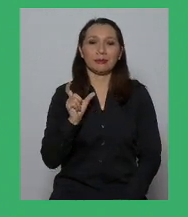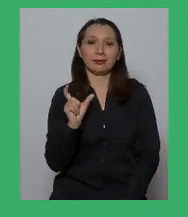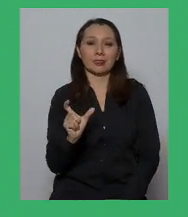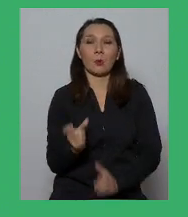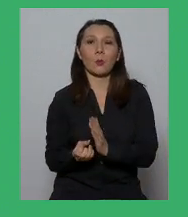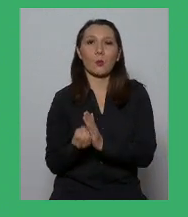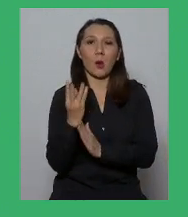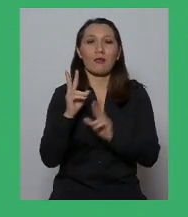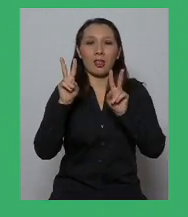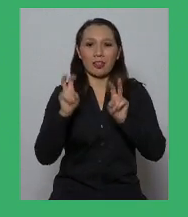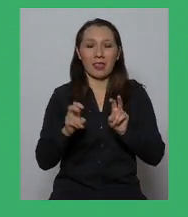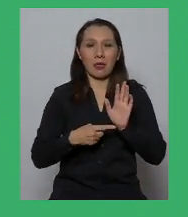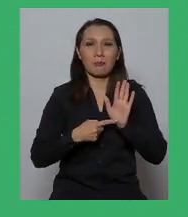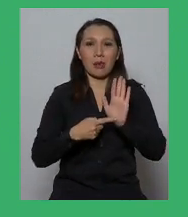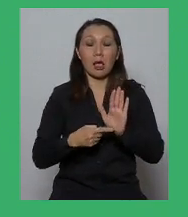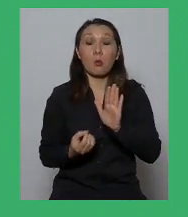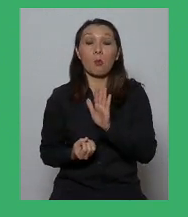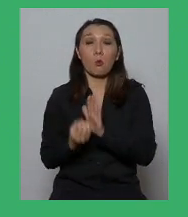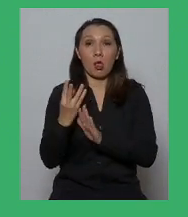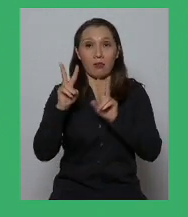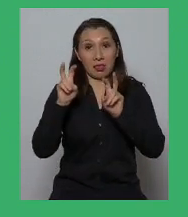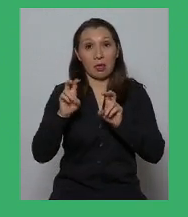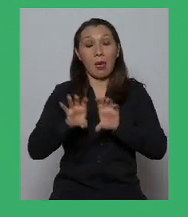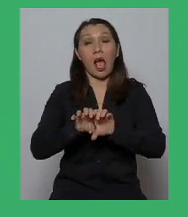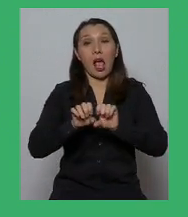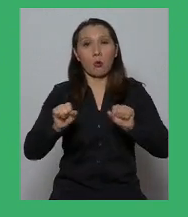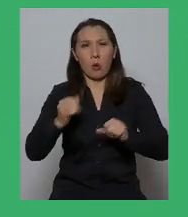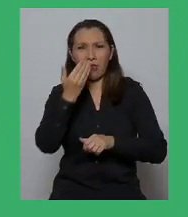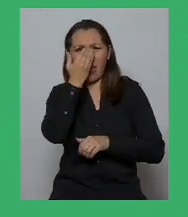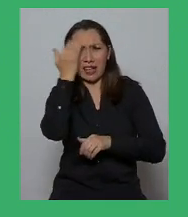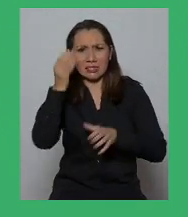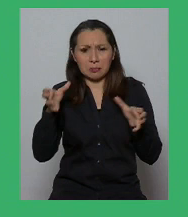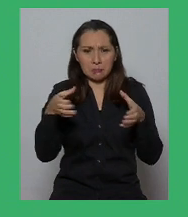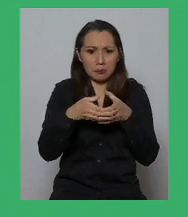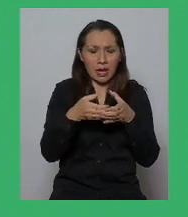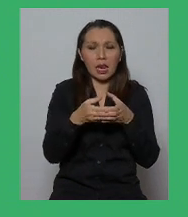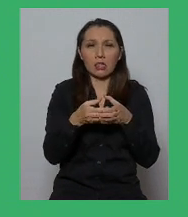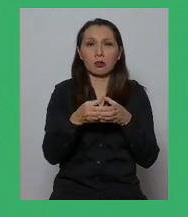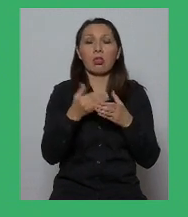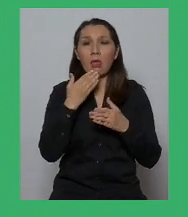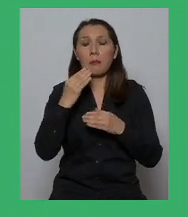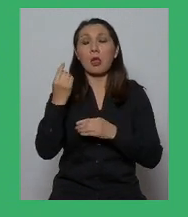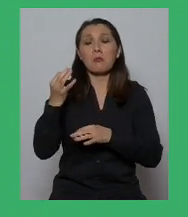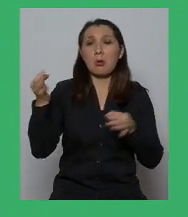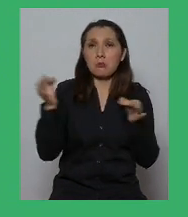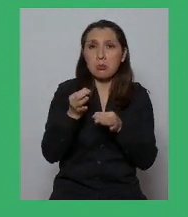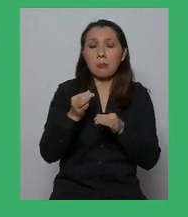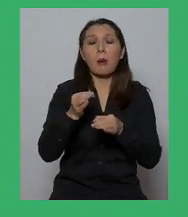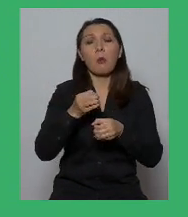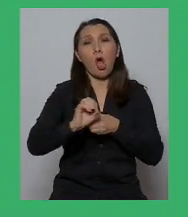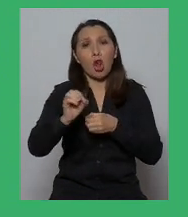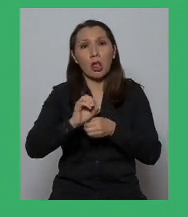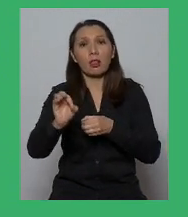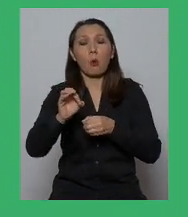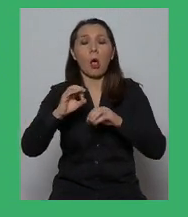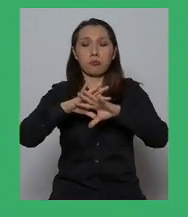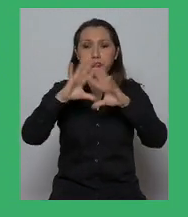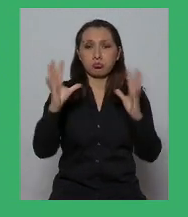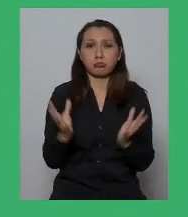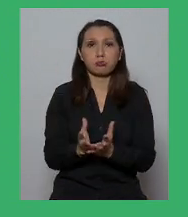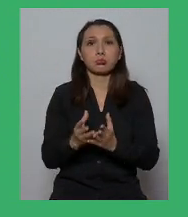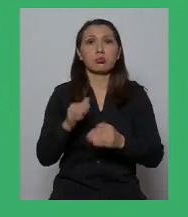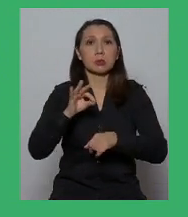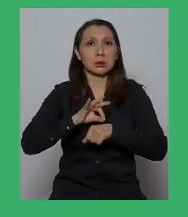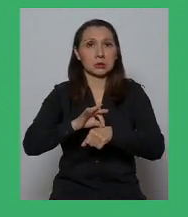es un criterio nuevo, acordado por nuestros expertos, recomendado por la Organización Mundial de la Salud, que insisto,